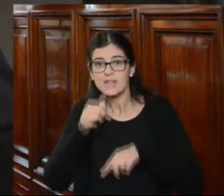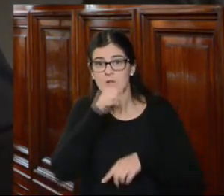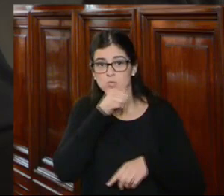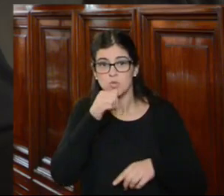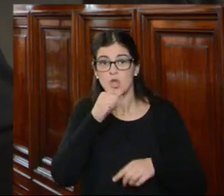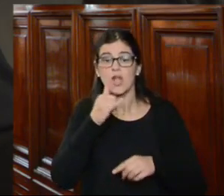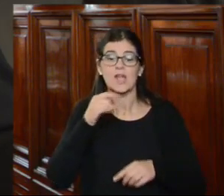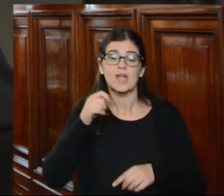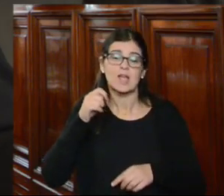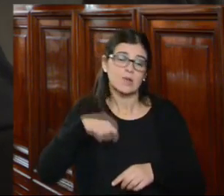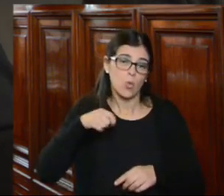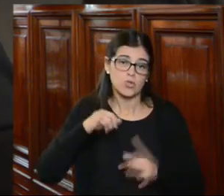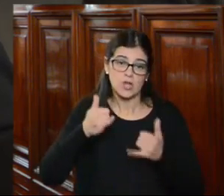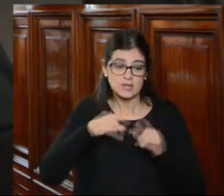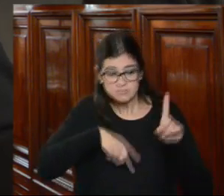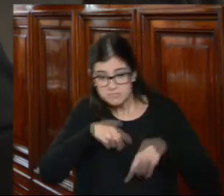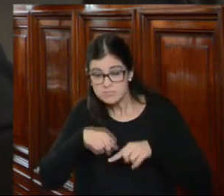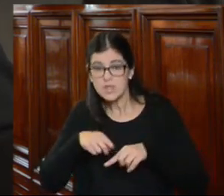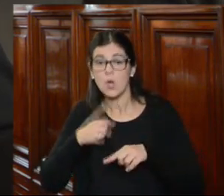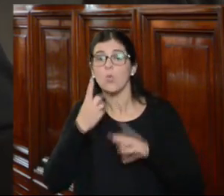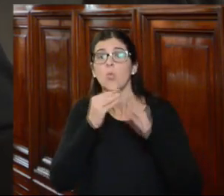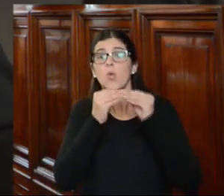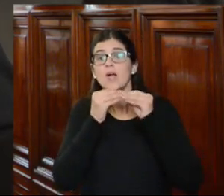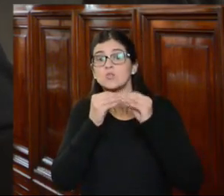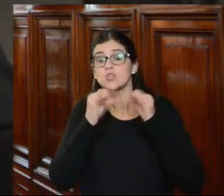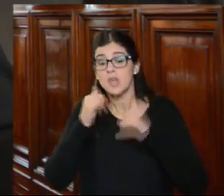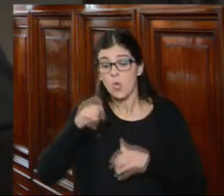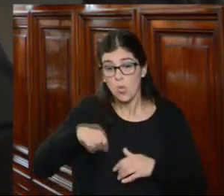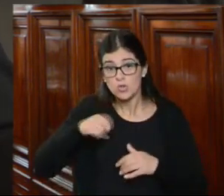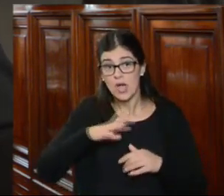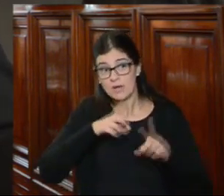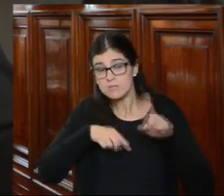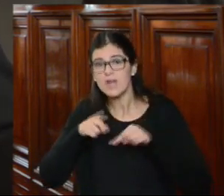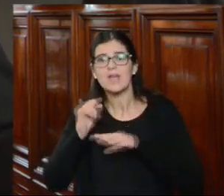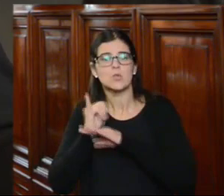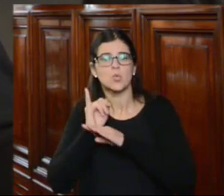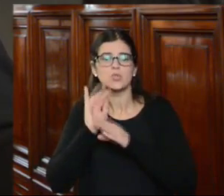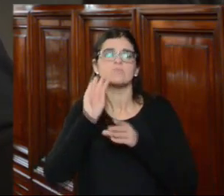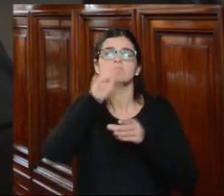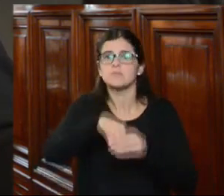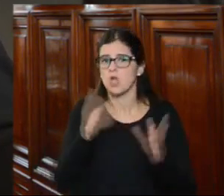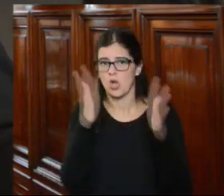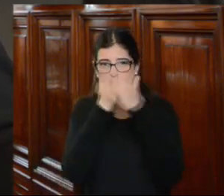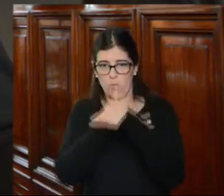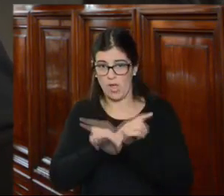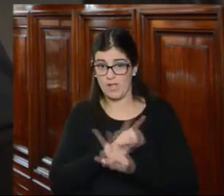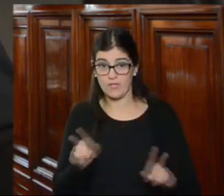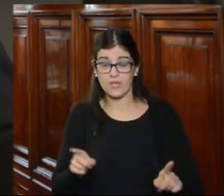en la vía jurisdiccional es decir cuando un asunto está en vía jurisdiccional la institución no puede intervenir y cuando